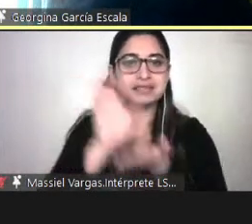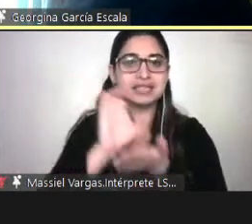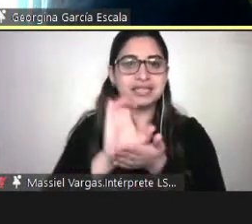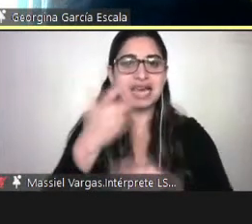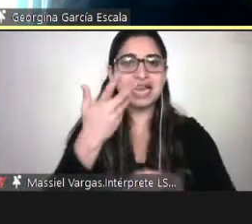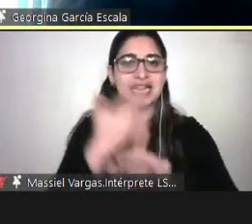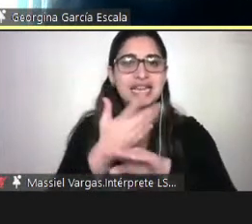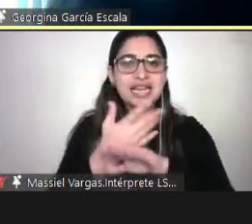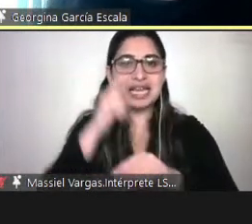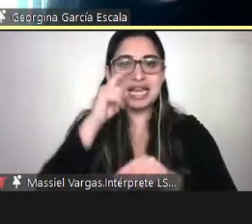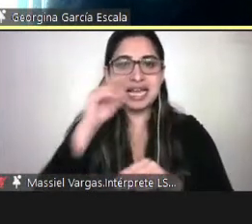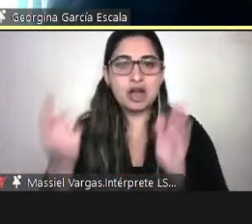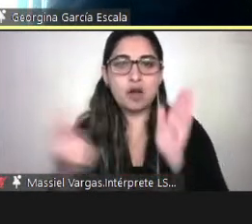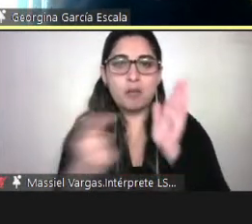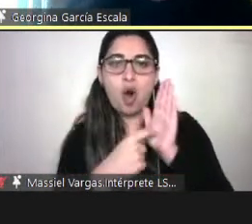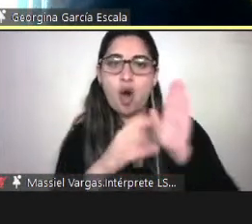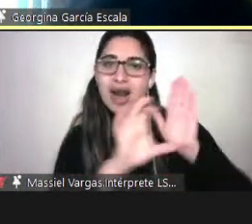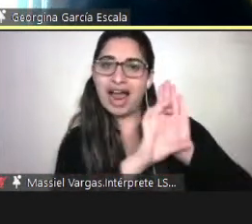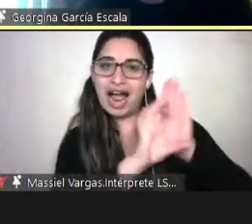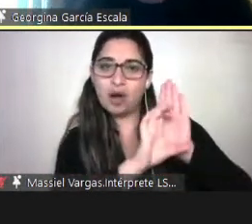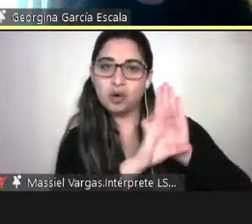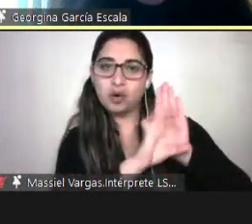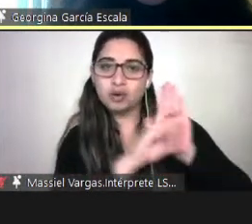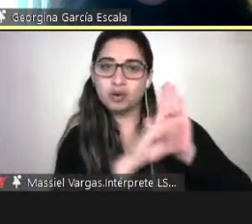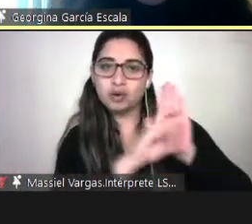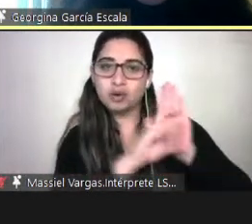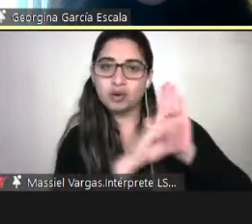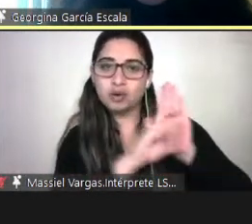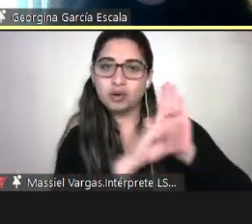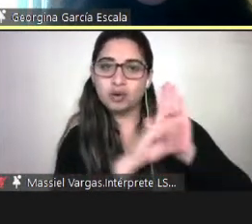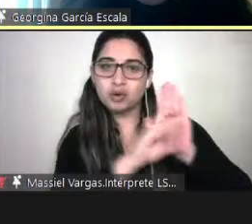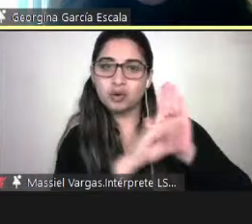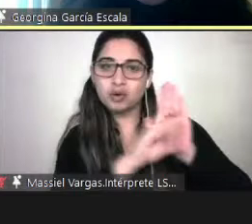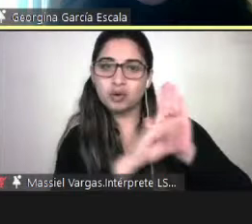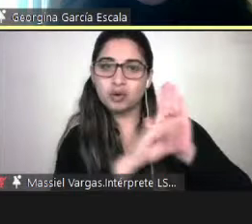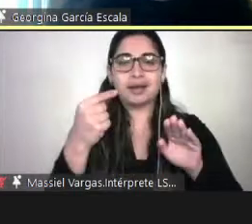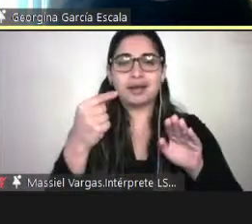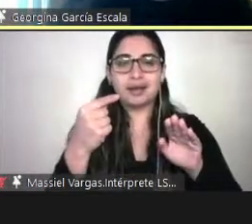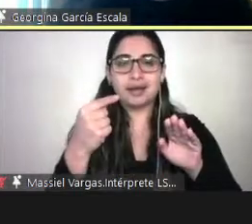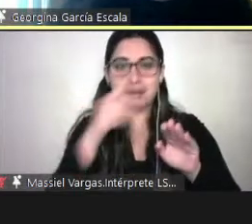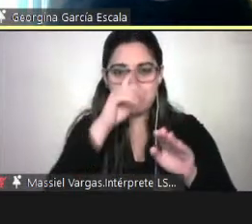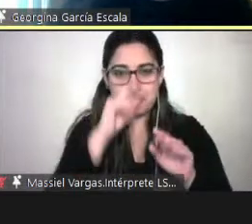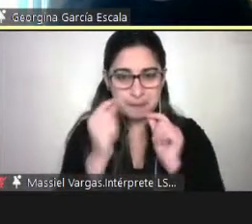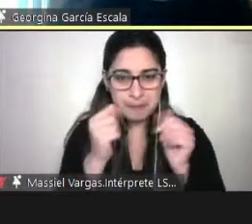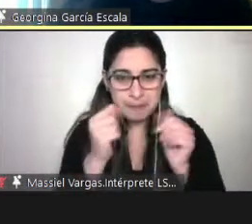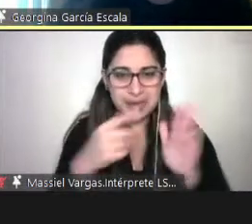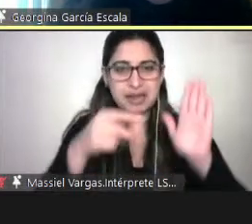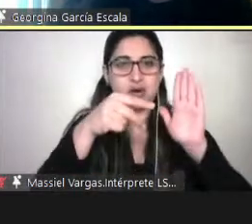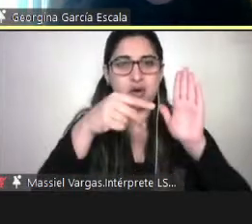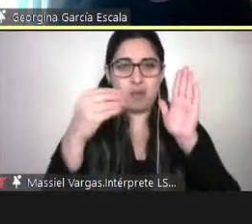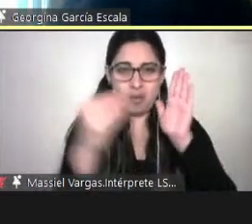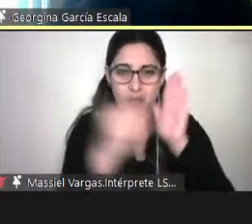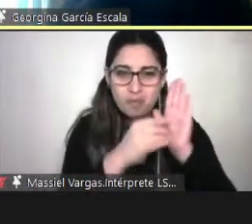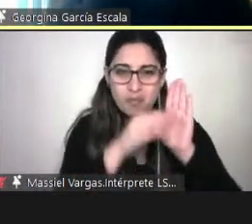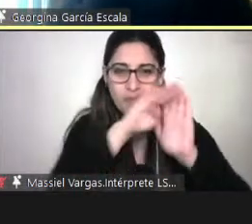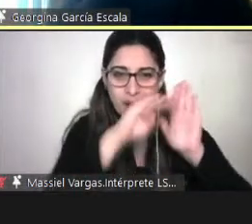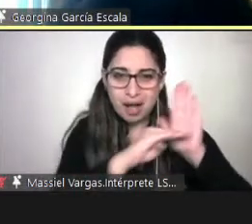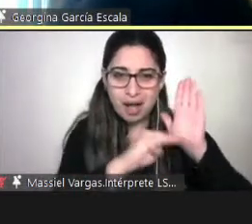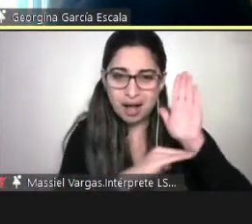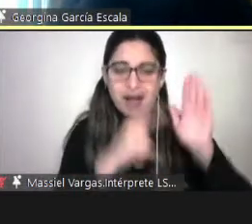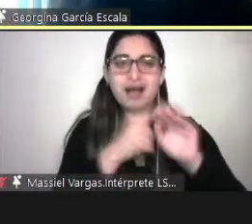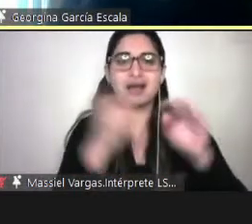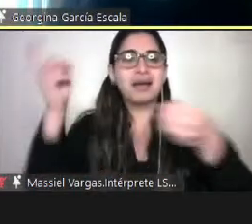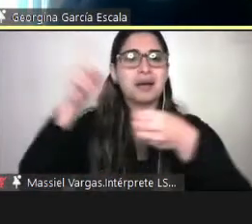cada universidad, también debía ser participativa y un